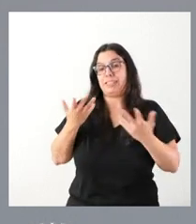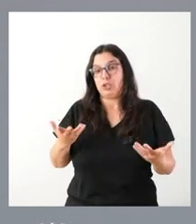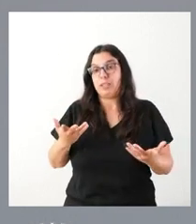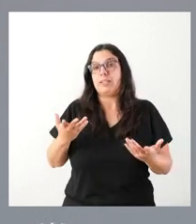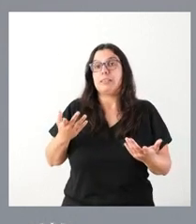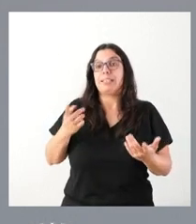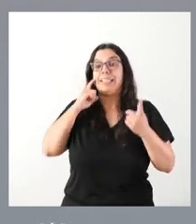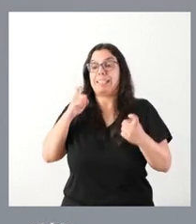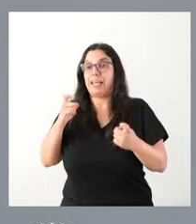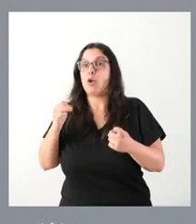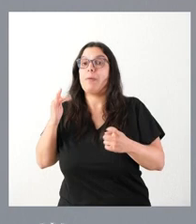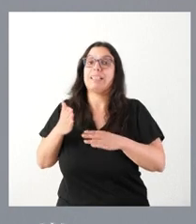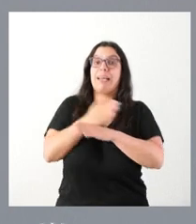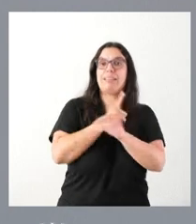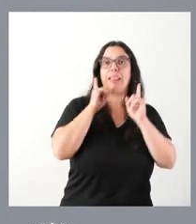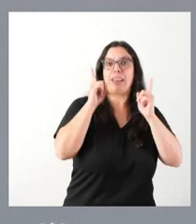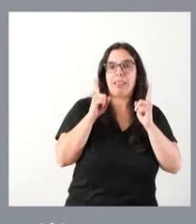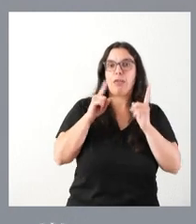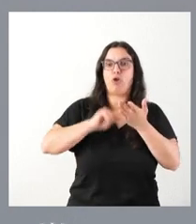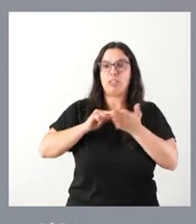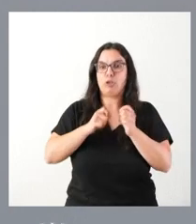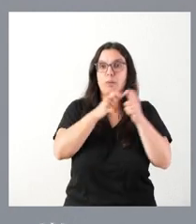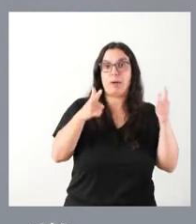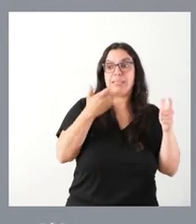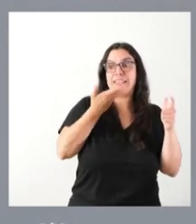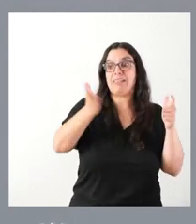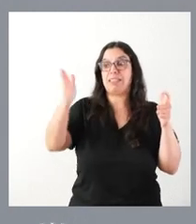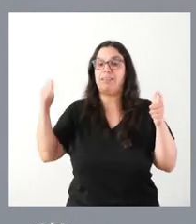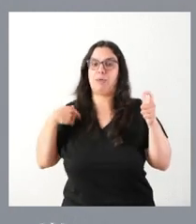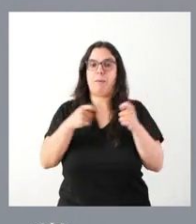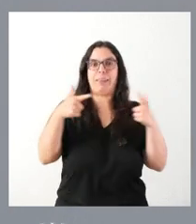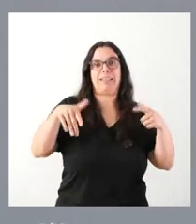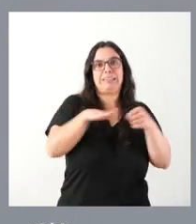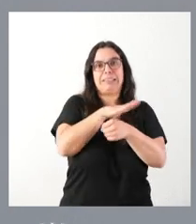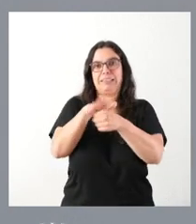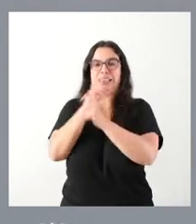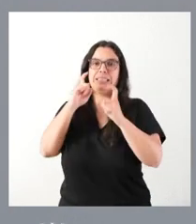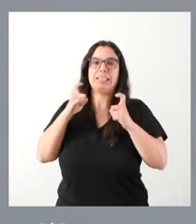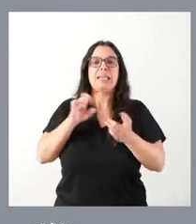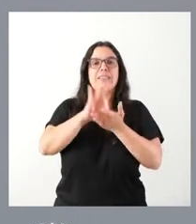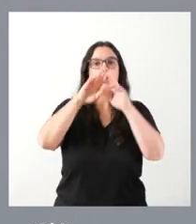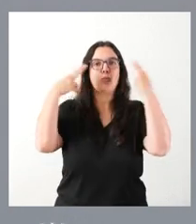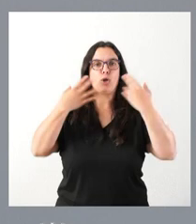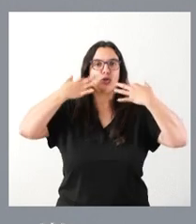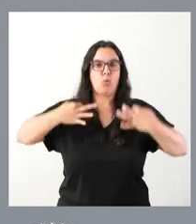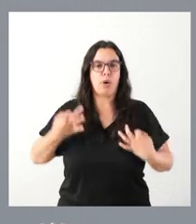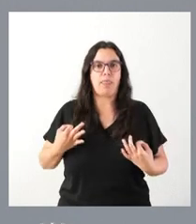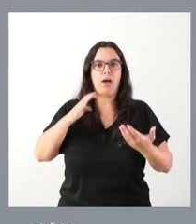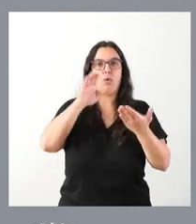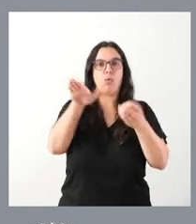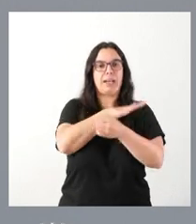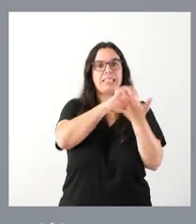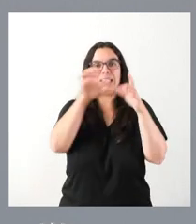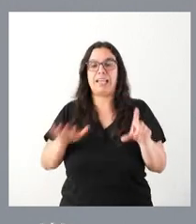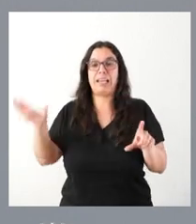anticipándonos y anticipándonos a haber cuidado personal para, cuando llegara este momento, seguir garantizando el servicio público en todo Castilla y León y, especialmente,